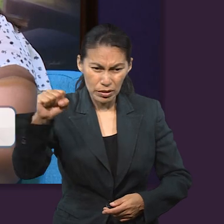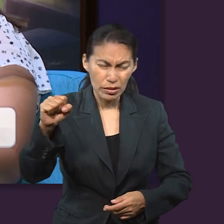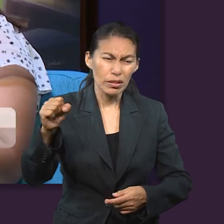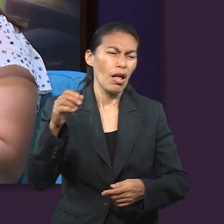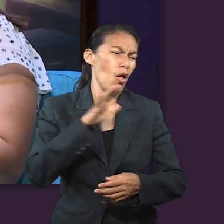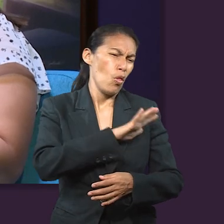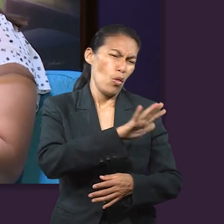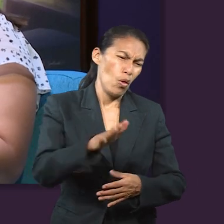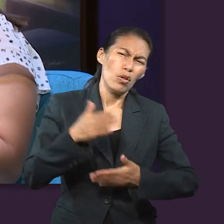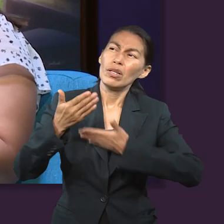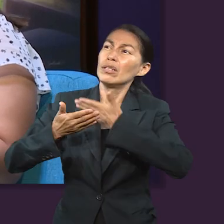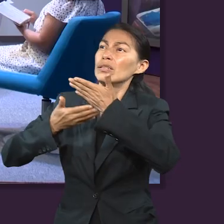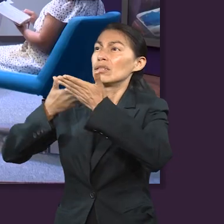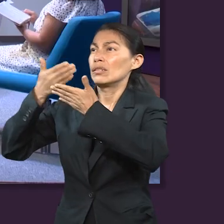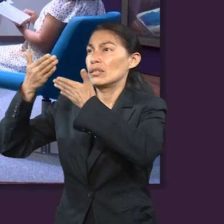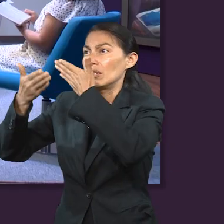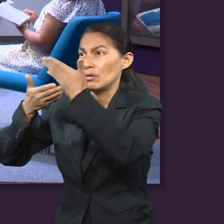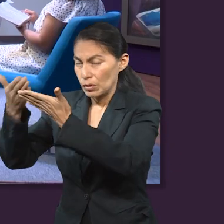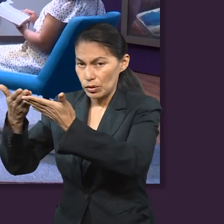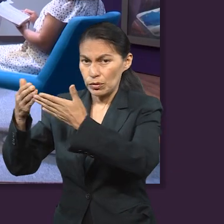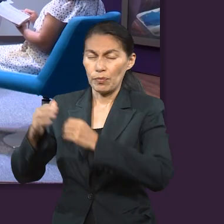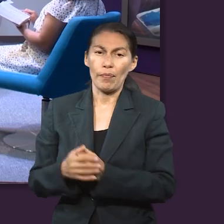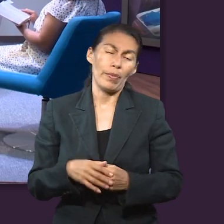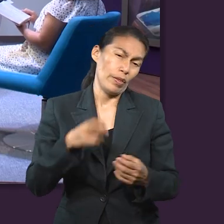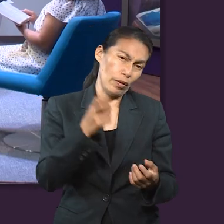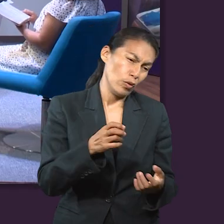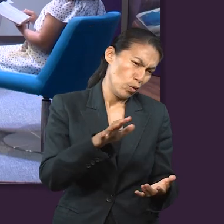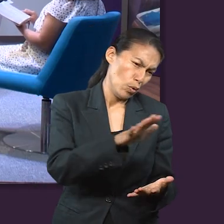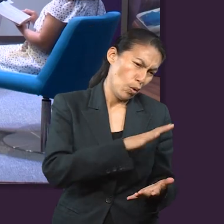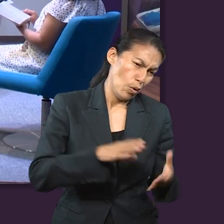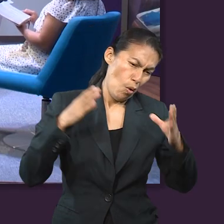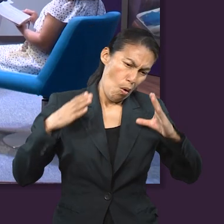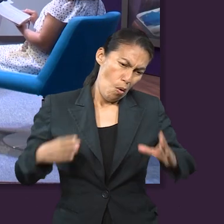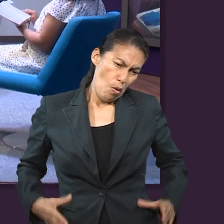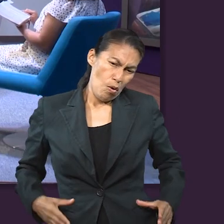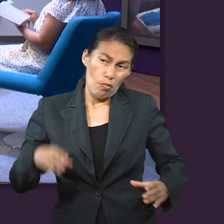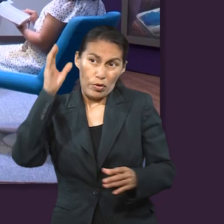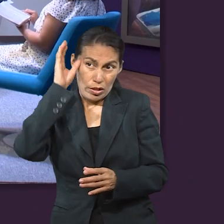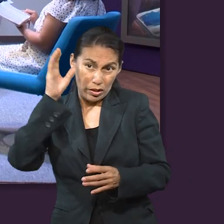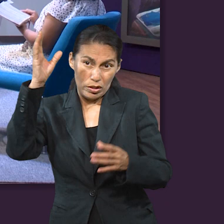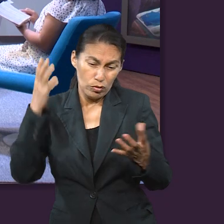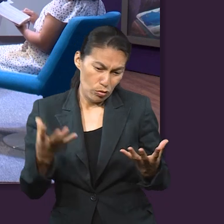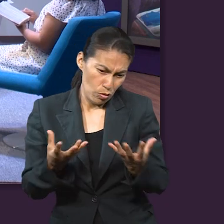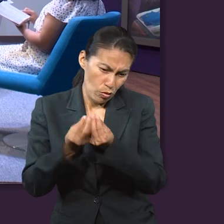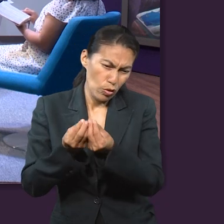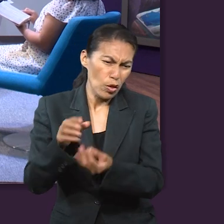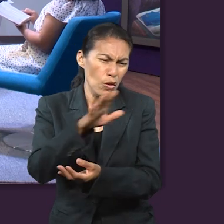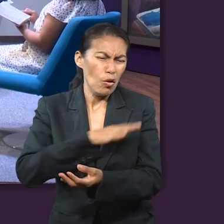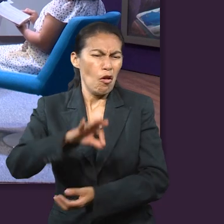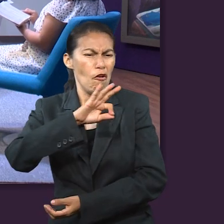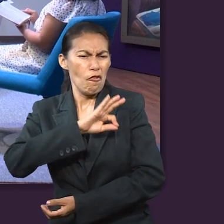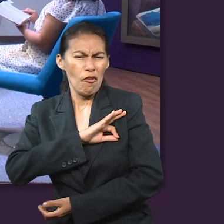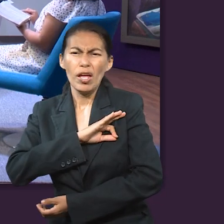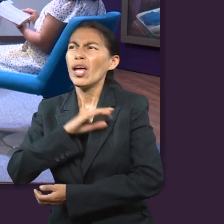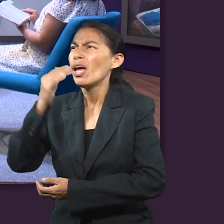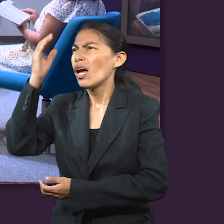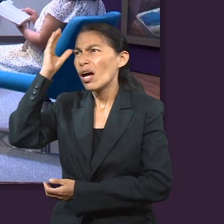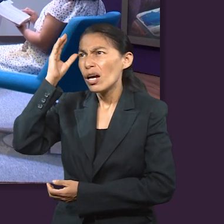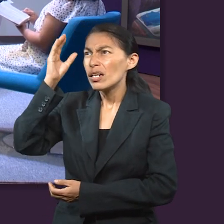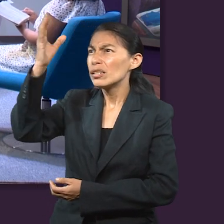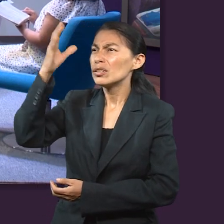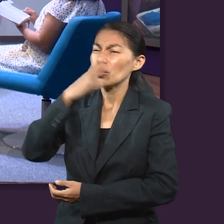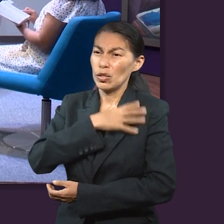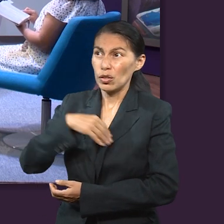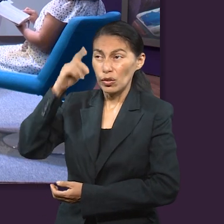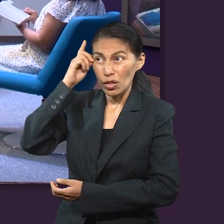hora del servicio, para edificar el cuerpo de Cristo. De este modo todos llegaremos a la unidad de la fe y del conocimiento del Hijo de